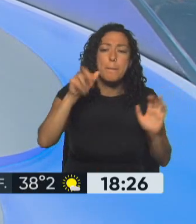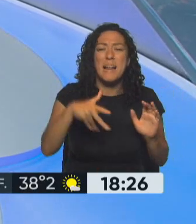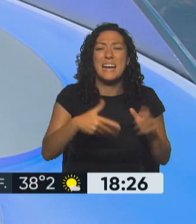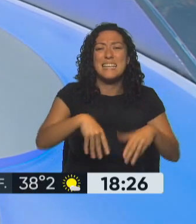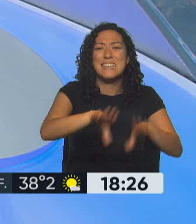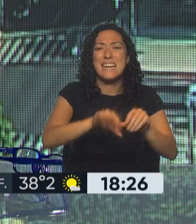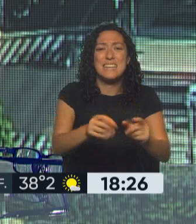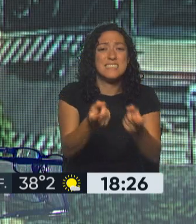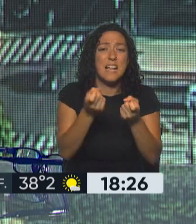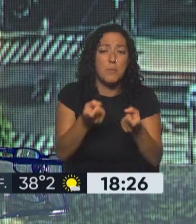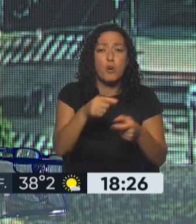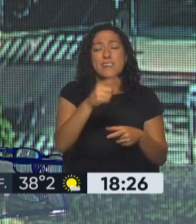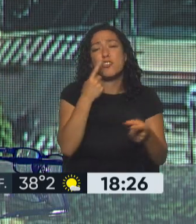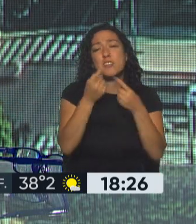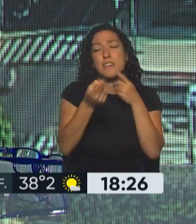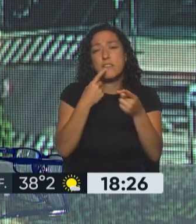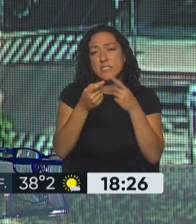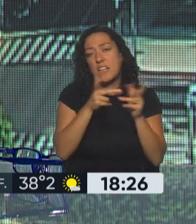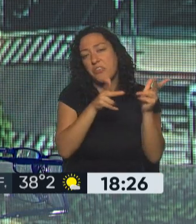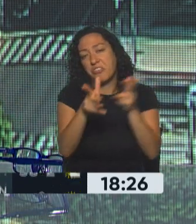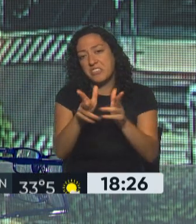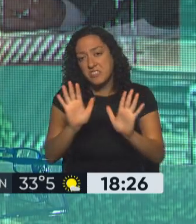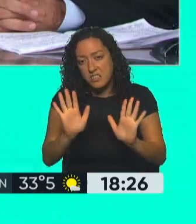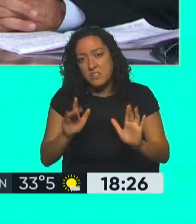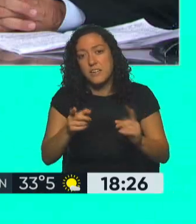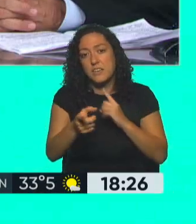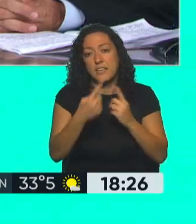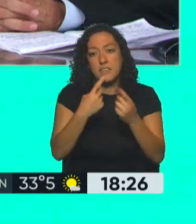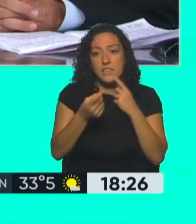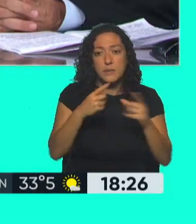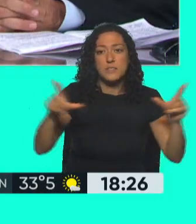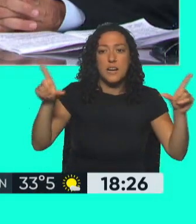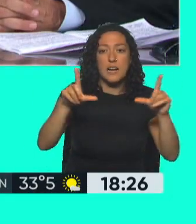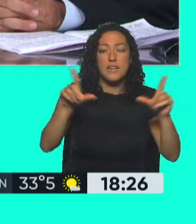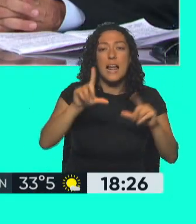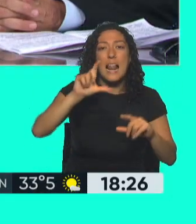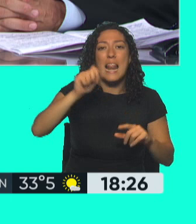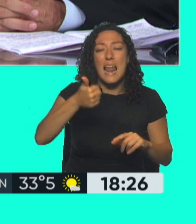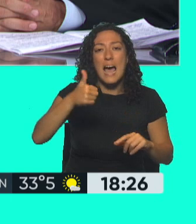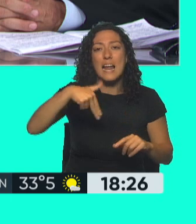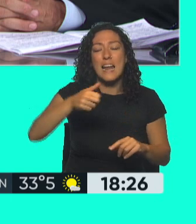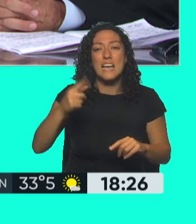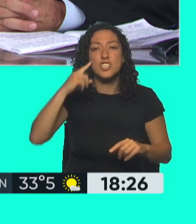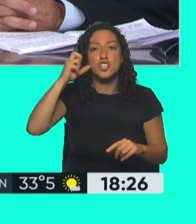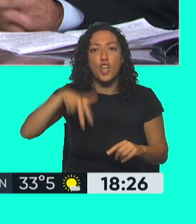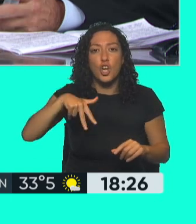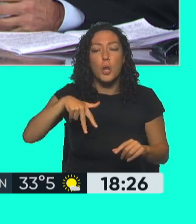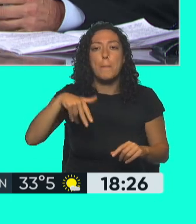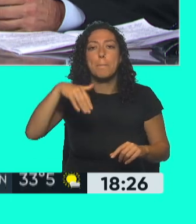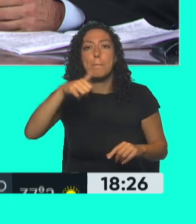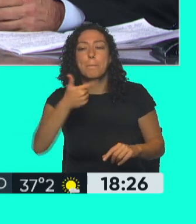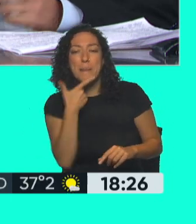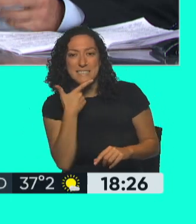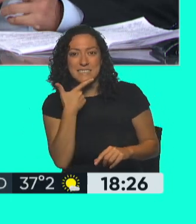aclaración, Rem. Claro, esto fue una entrevista, aclarame una entrevista para el canal La Nación Más, donde habló